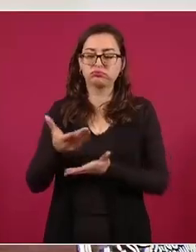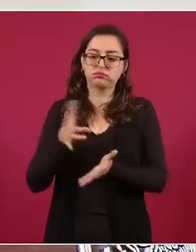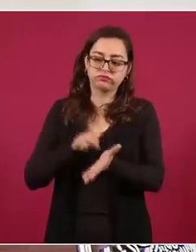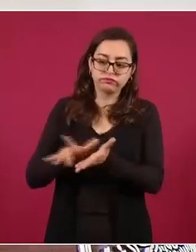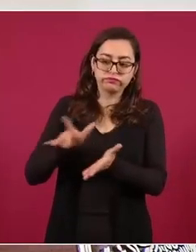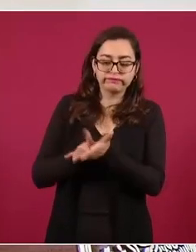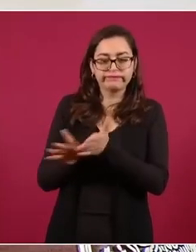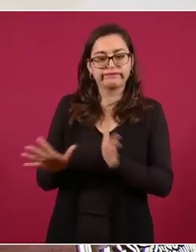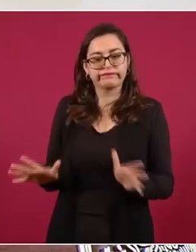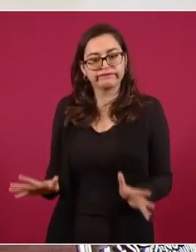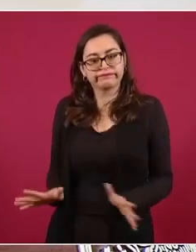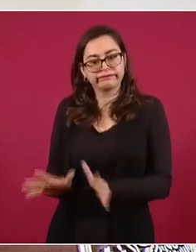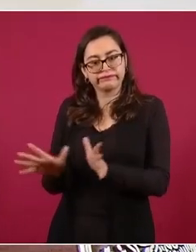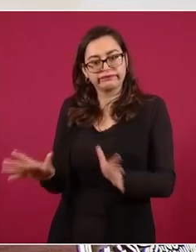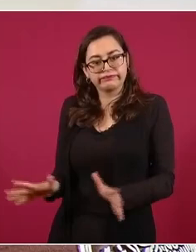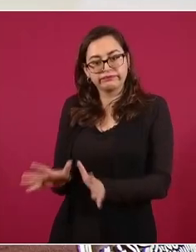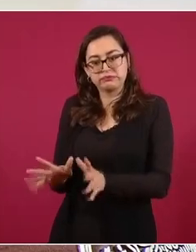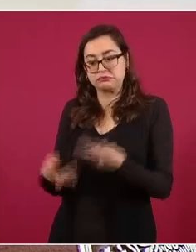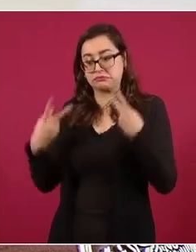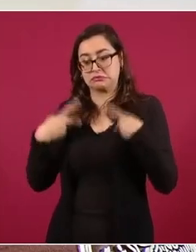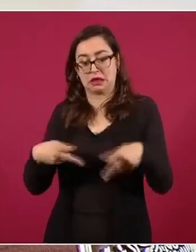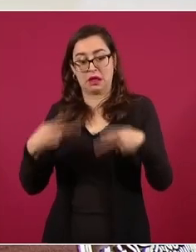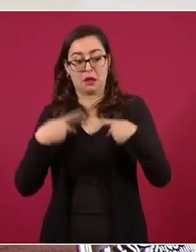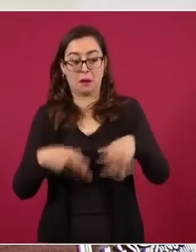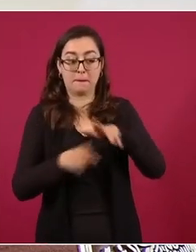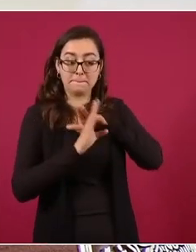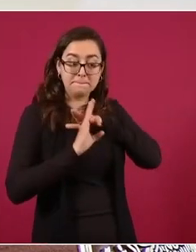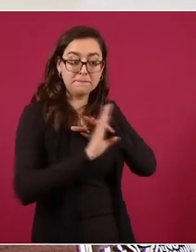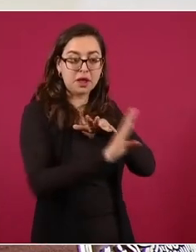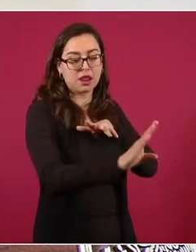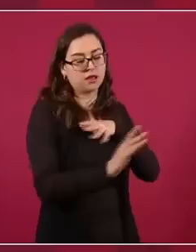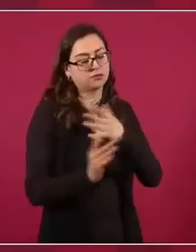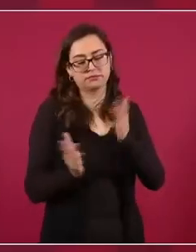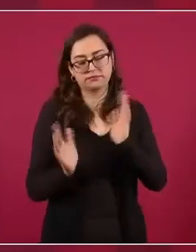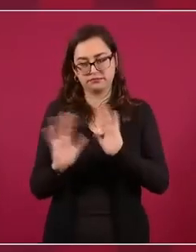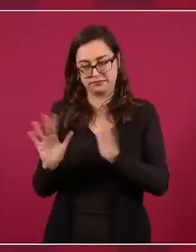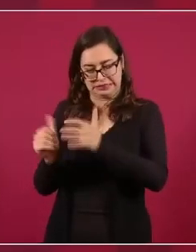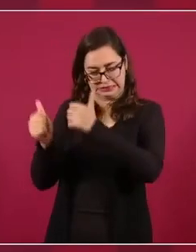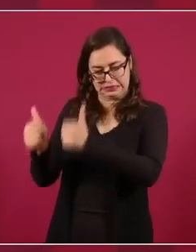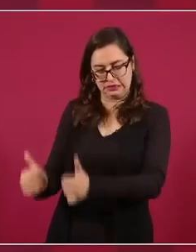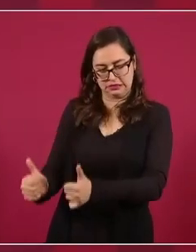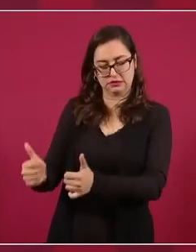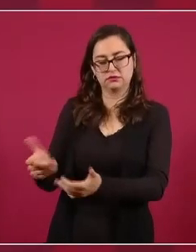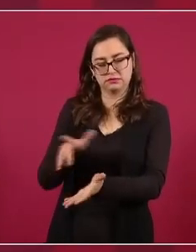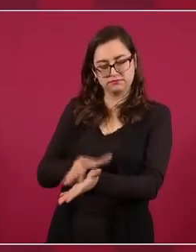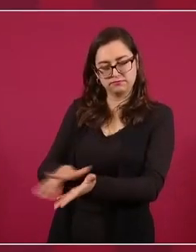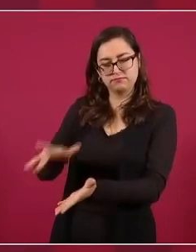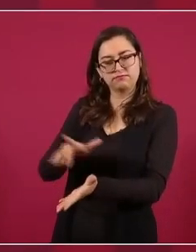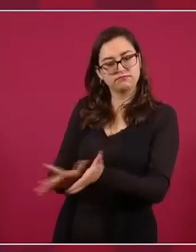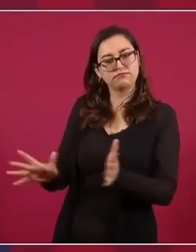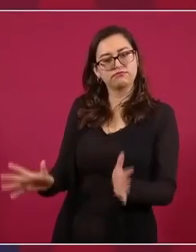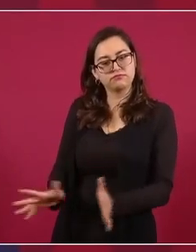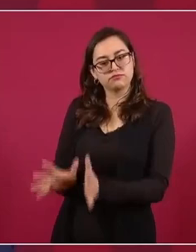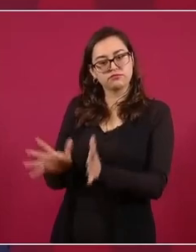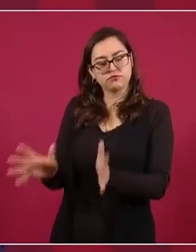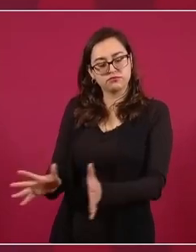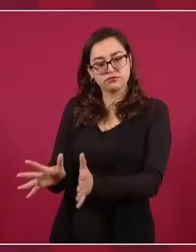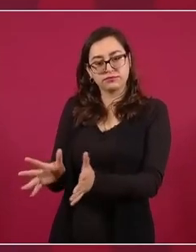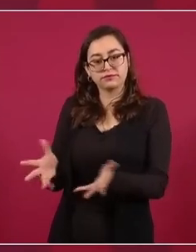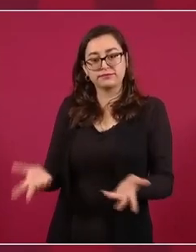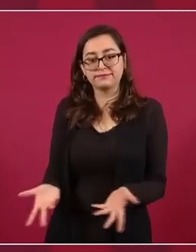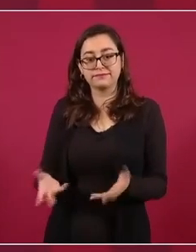para que la gente no se vea obligada a emigrar y que el fenómeno